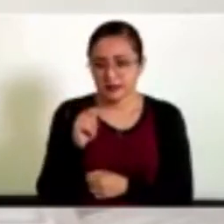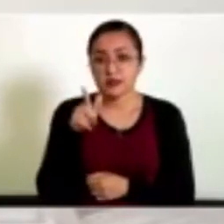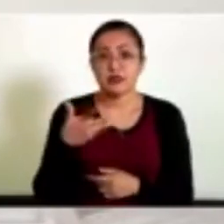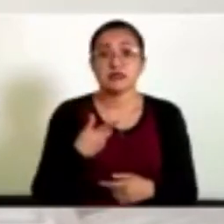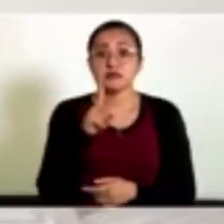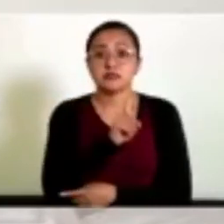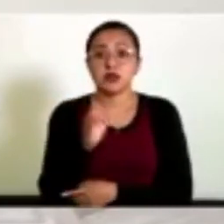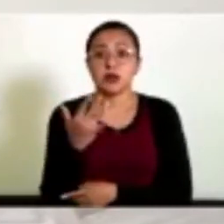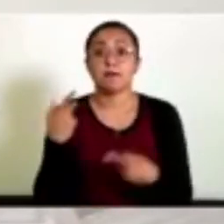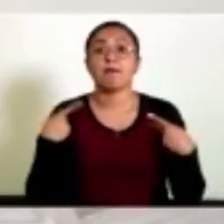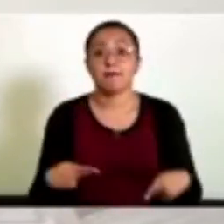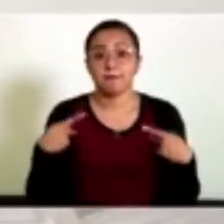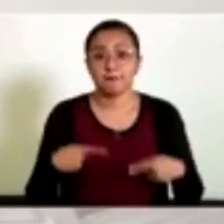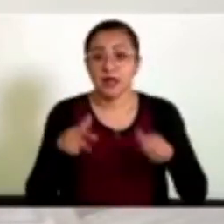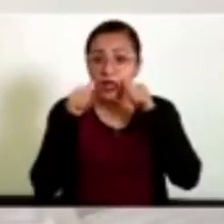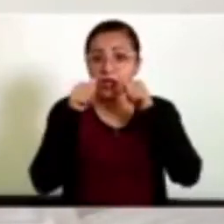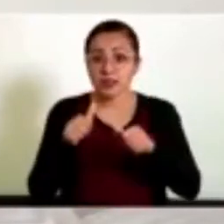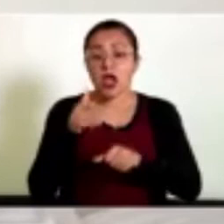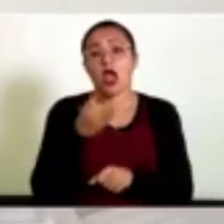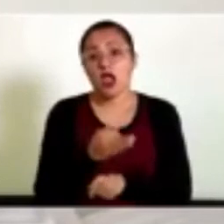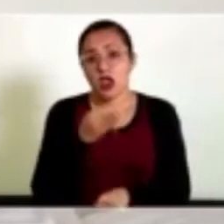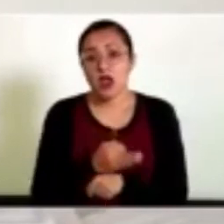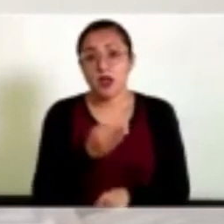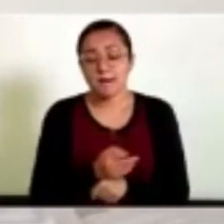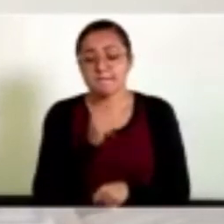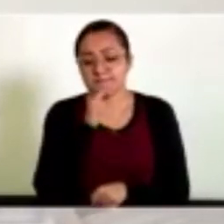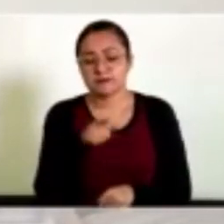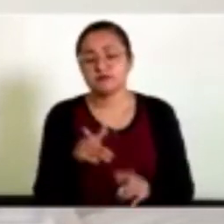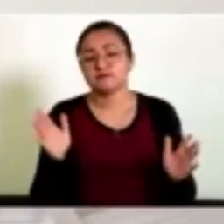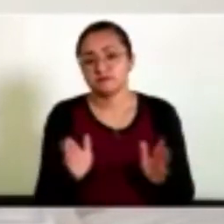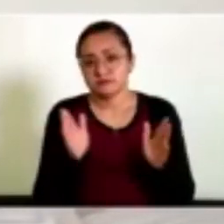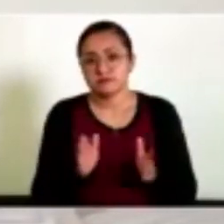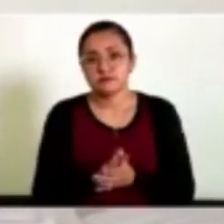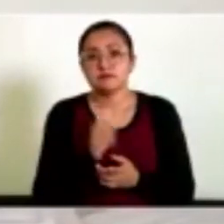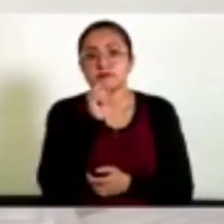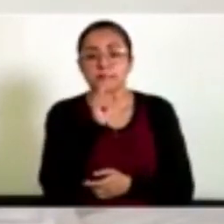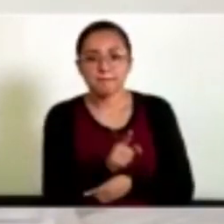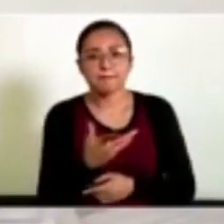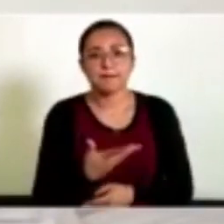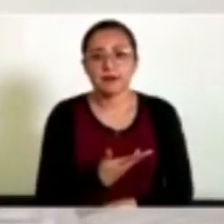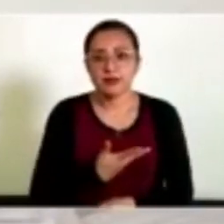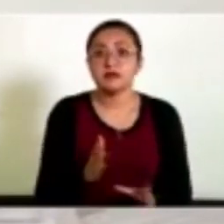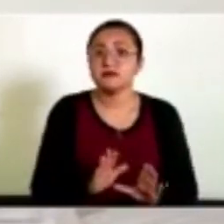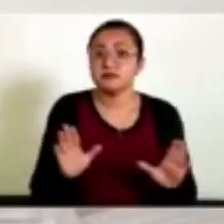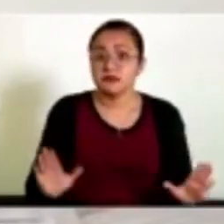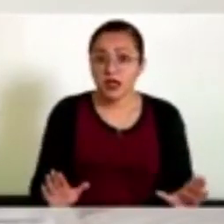pacientes que se les está dando la atención para esta rehabilitación y también tenemos ya